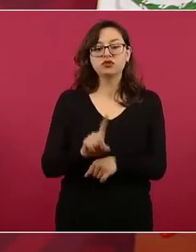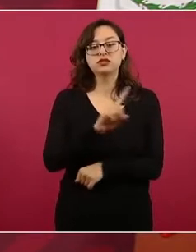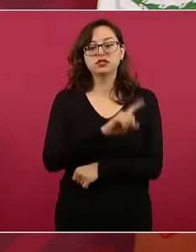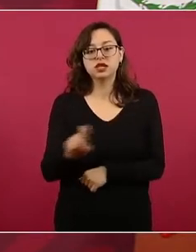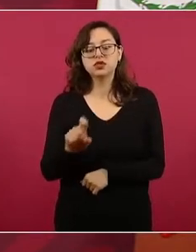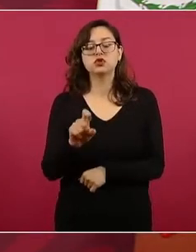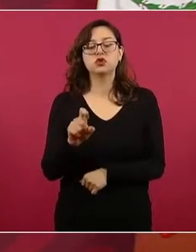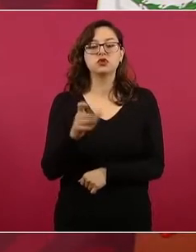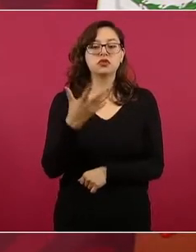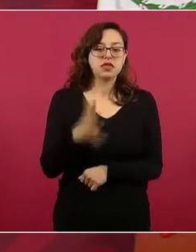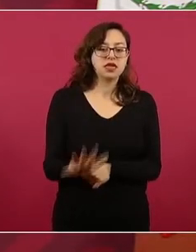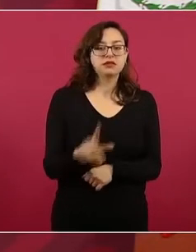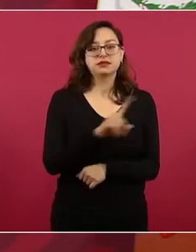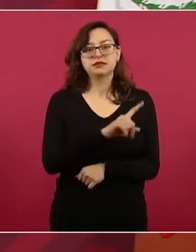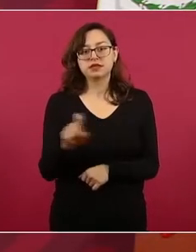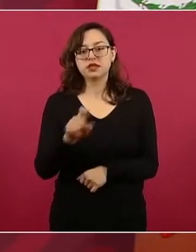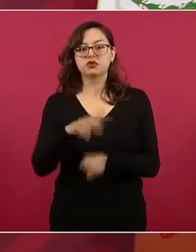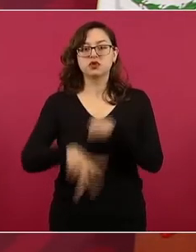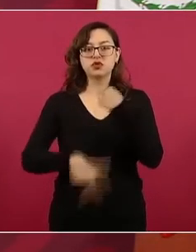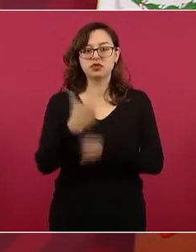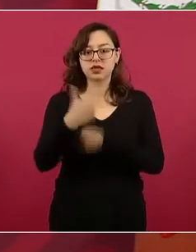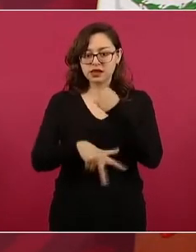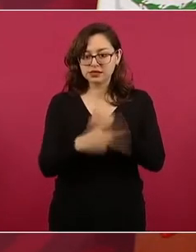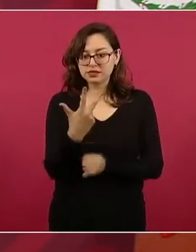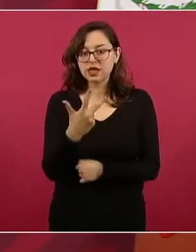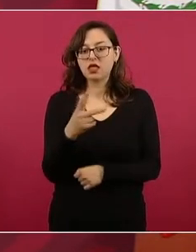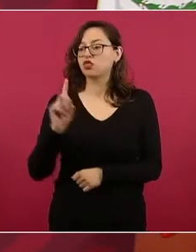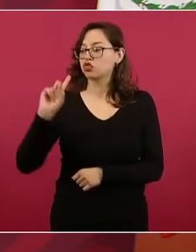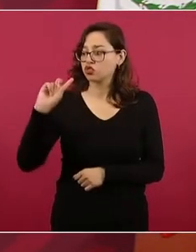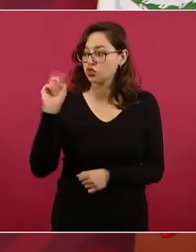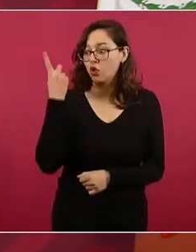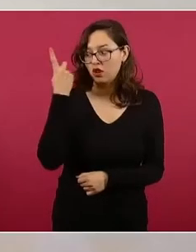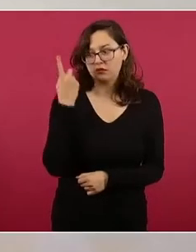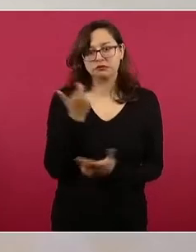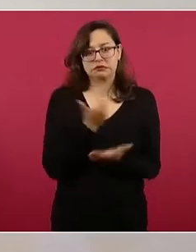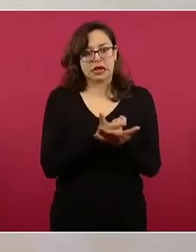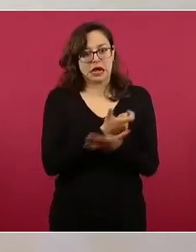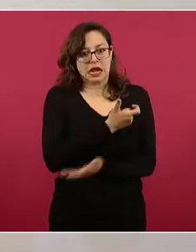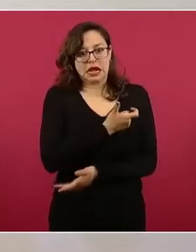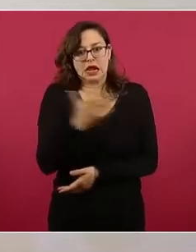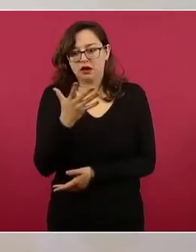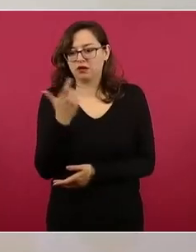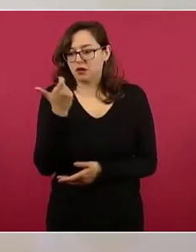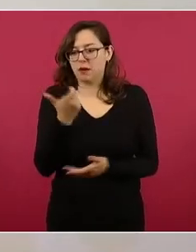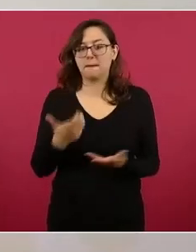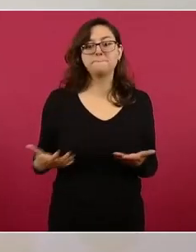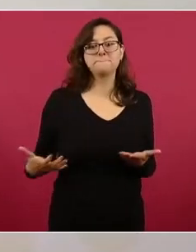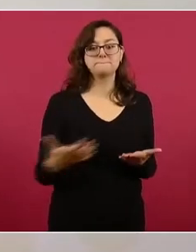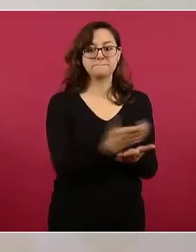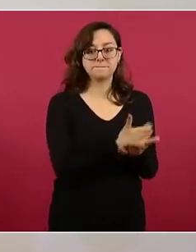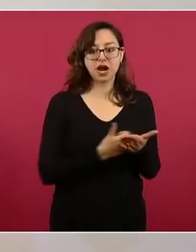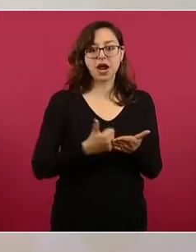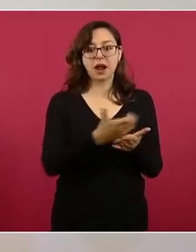porque el precio está alto, esos excedentes nos permiten